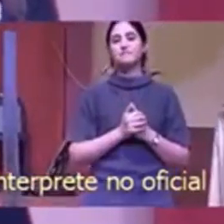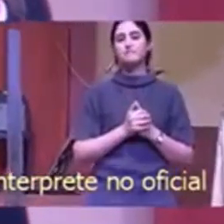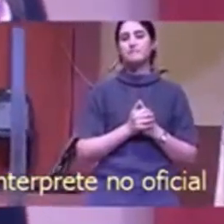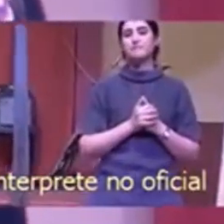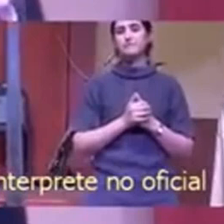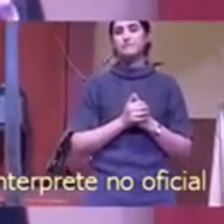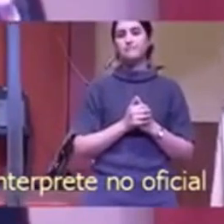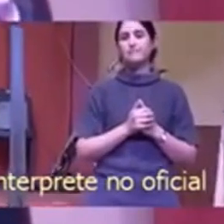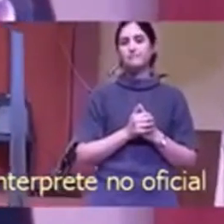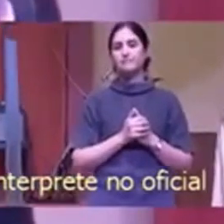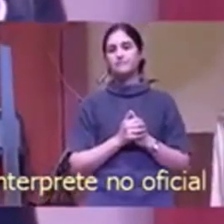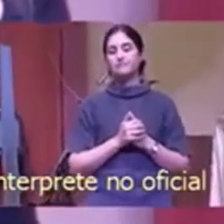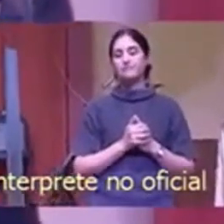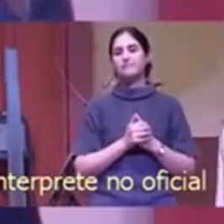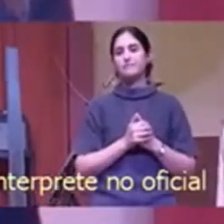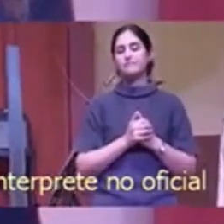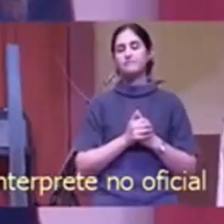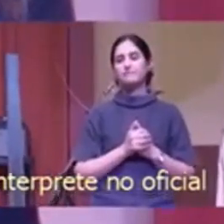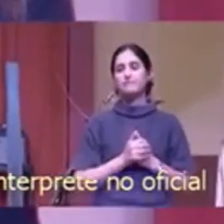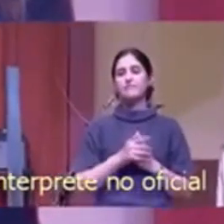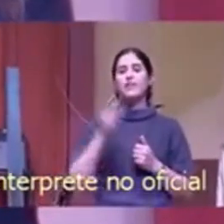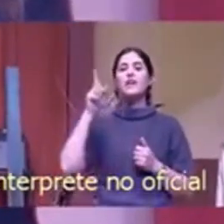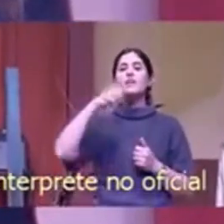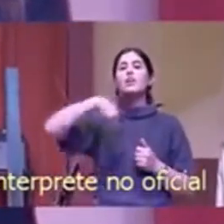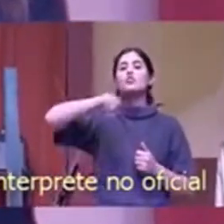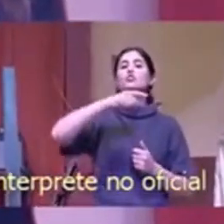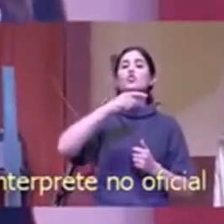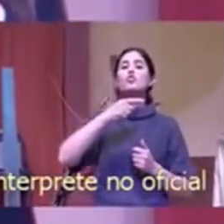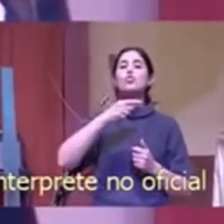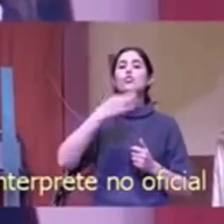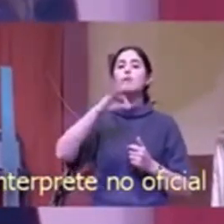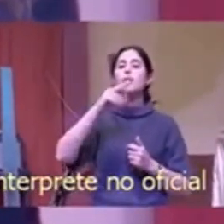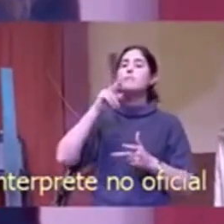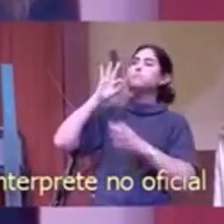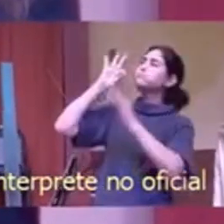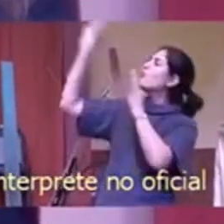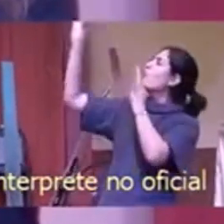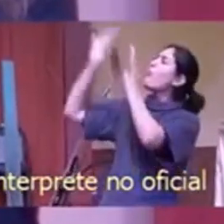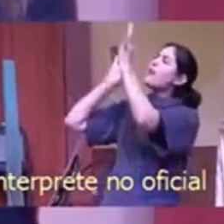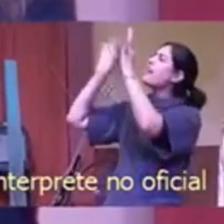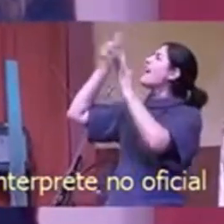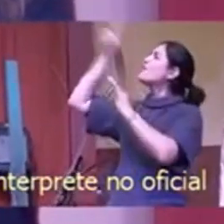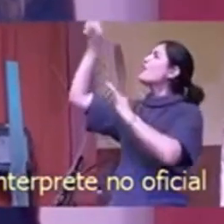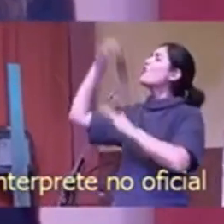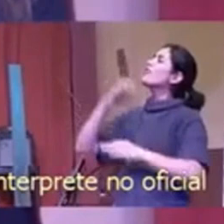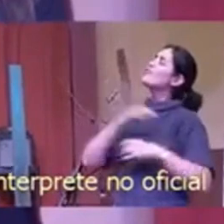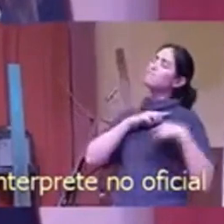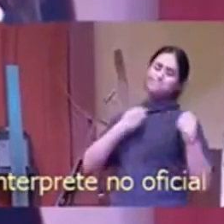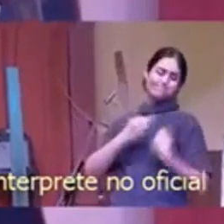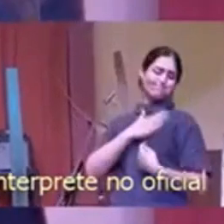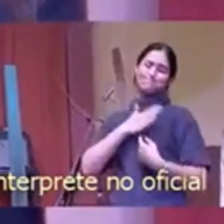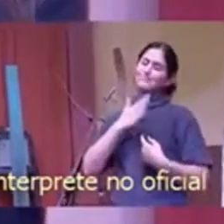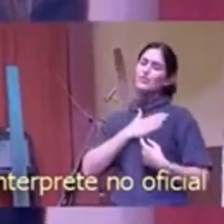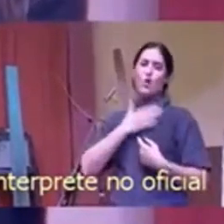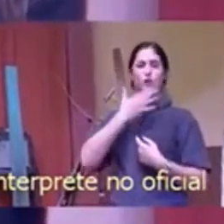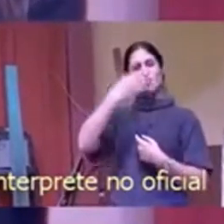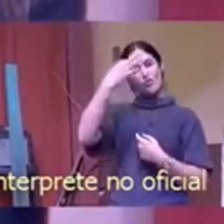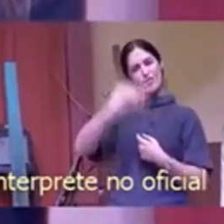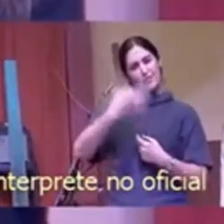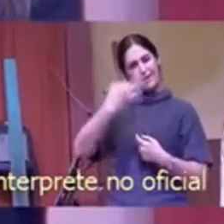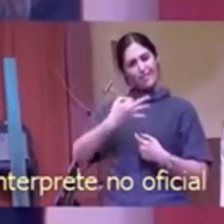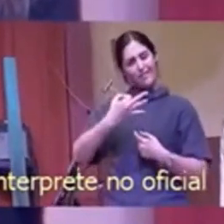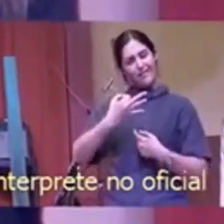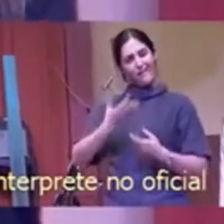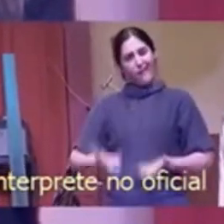que amemos que a nuestro Dios con todo tu corazón con todo tu alma